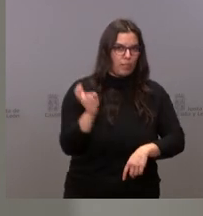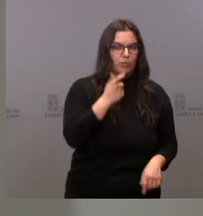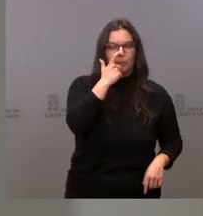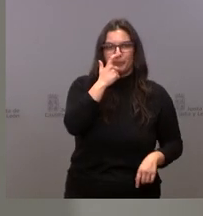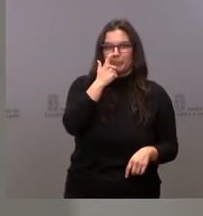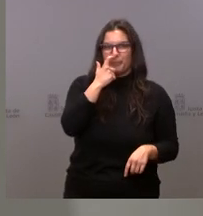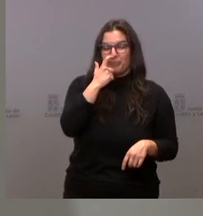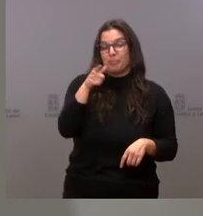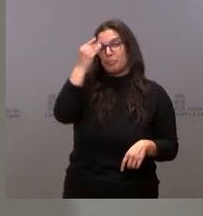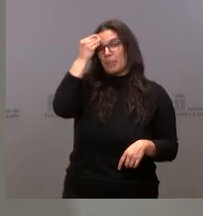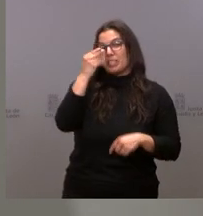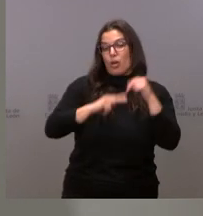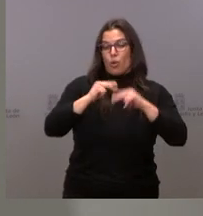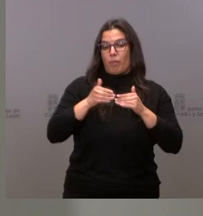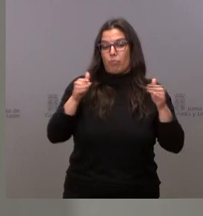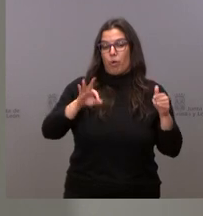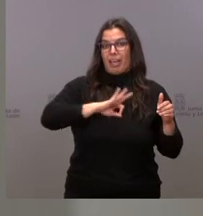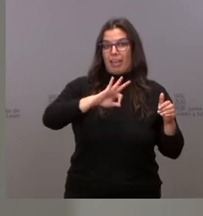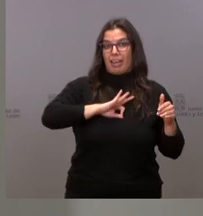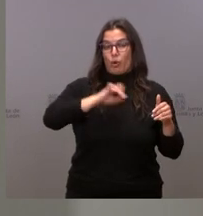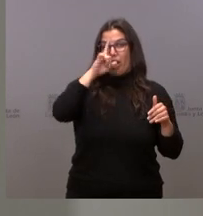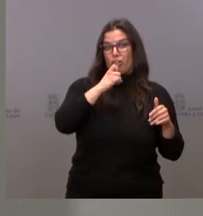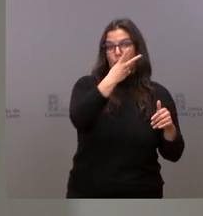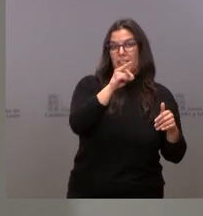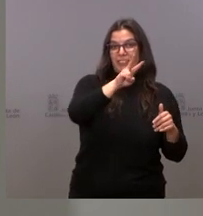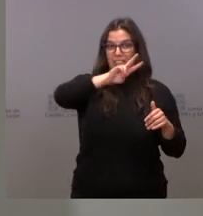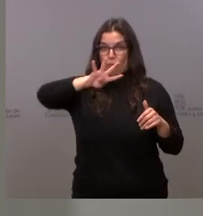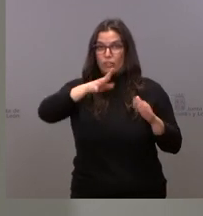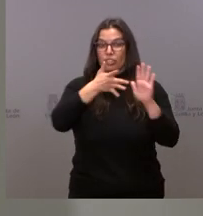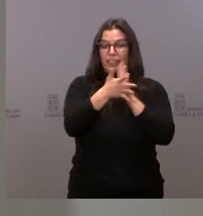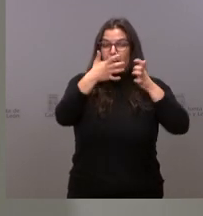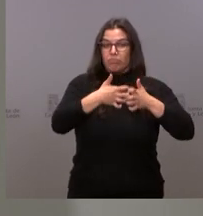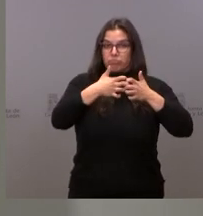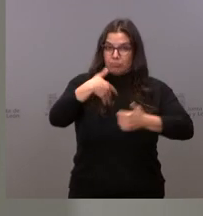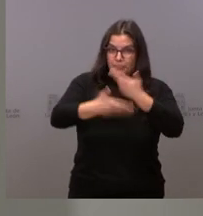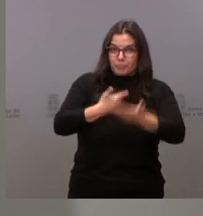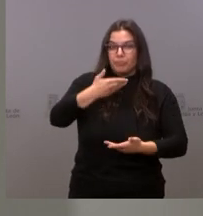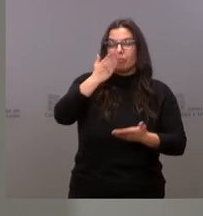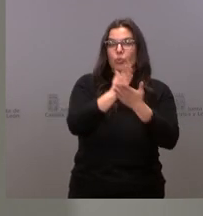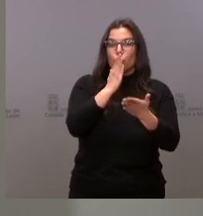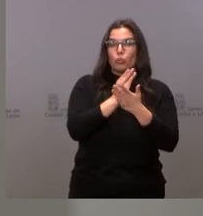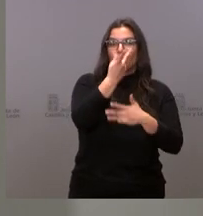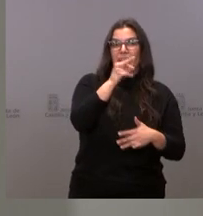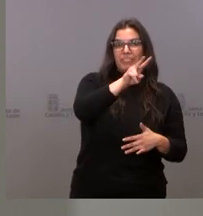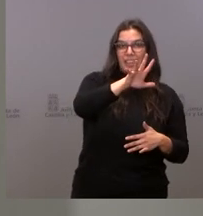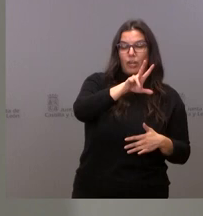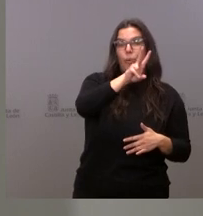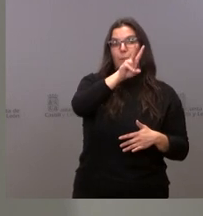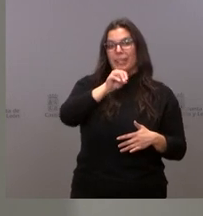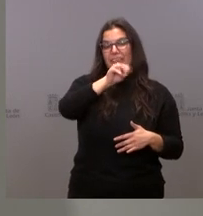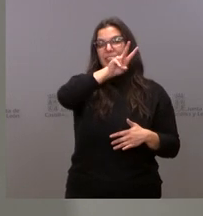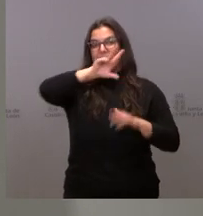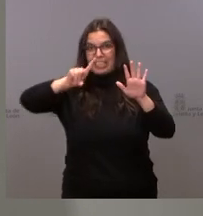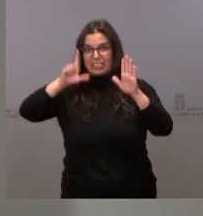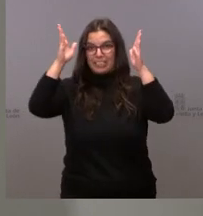Administración prevé que la obra se inicie en enero de 2024, con lo que estaría en funcionamiento para el curso 2025-2026, con una inversión